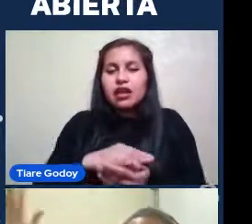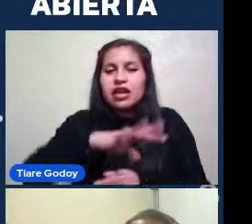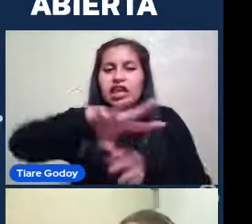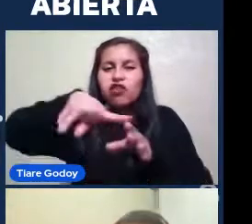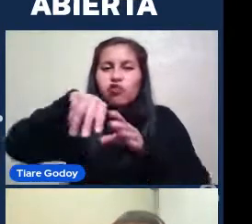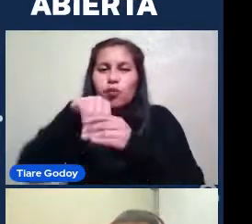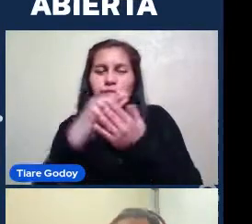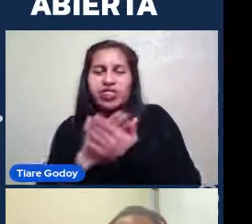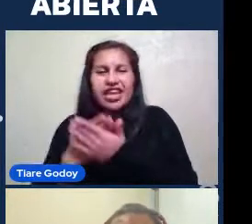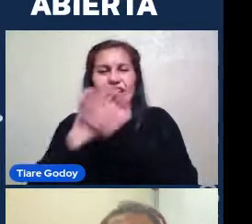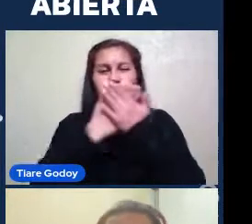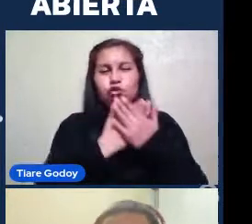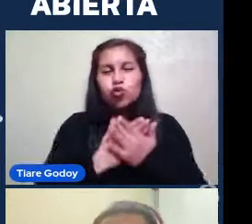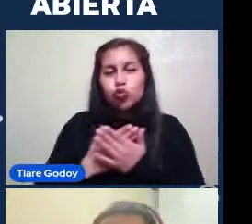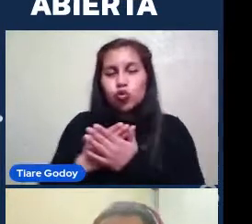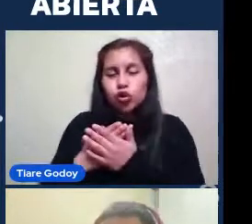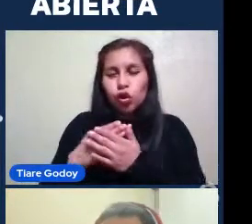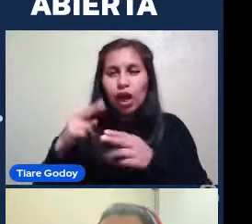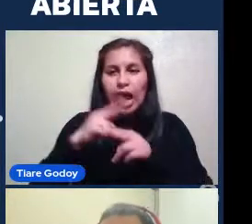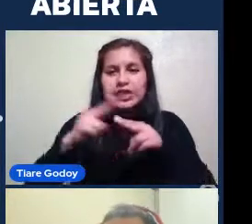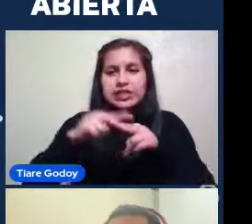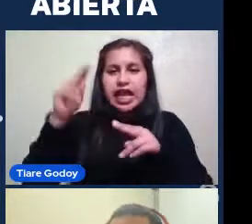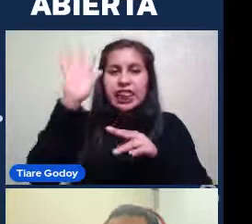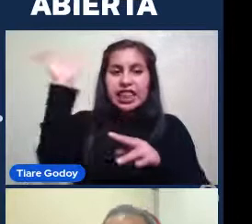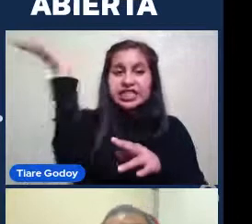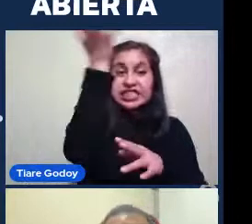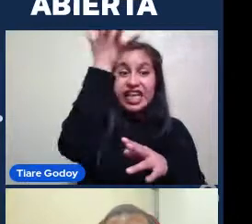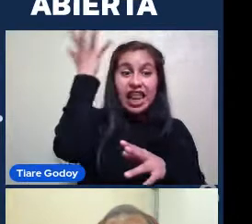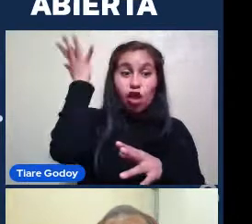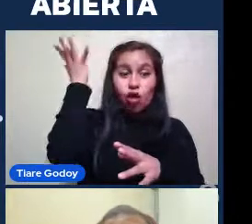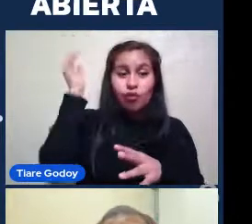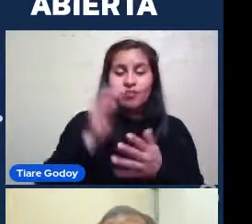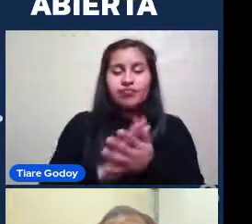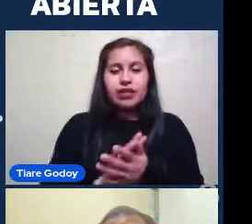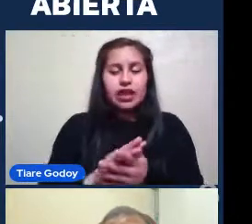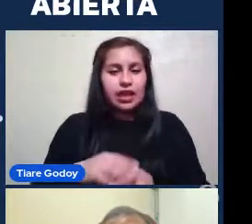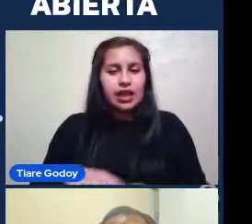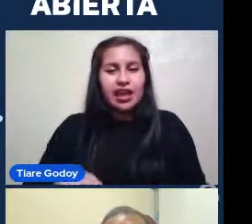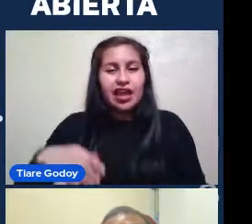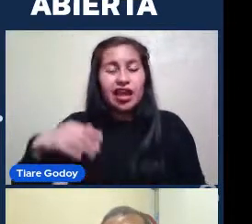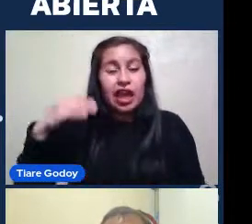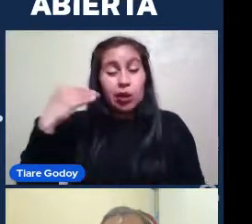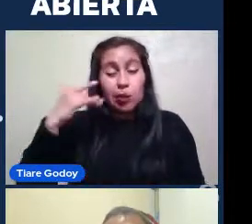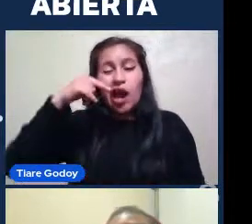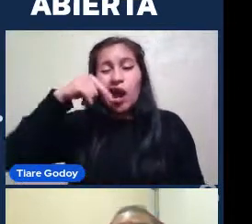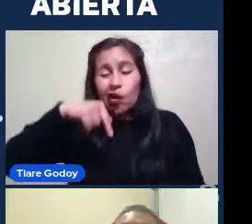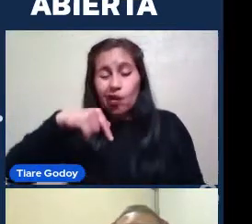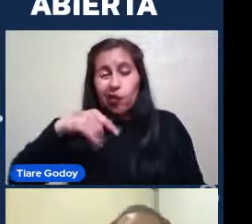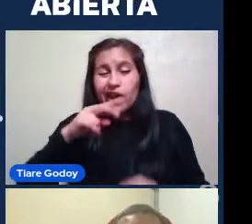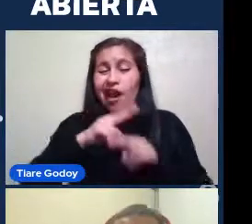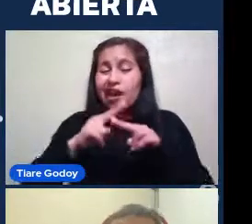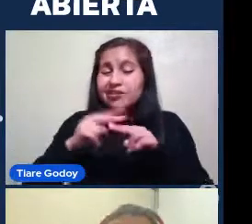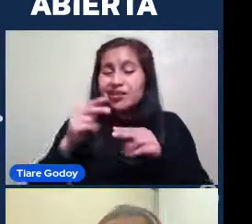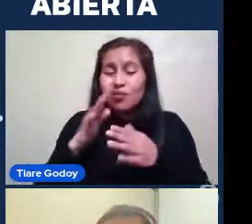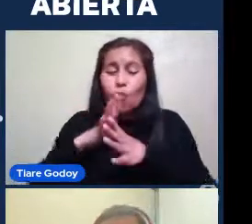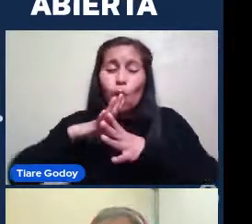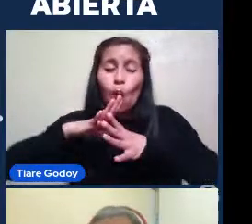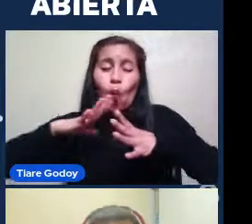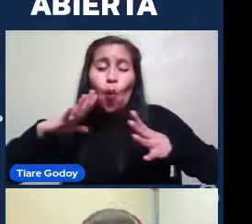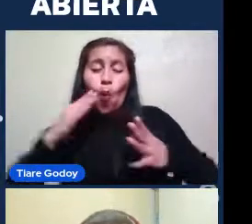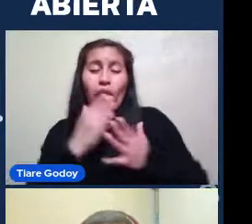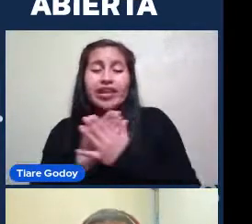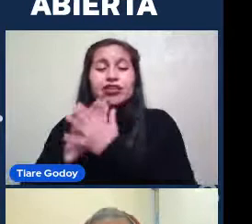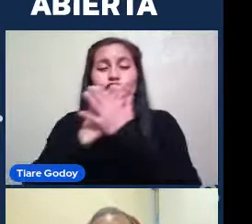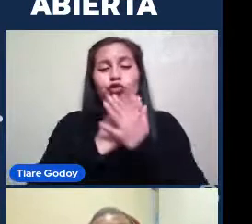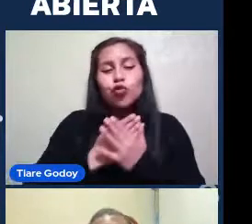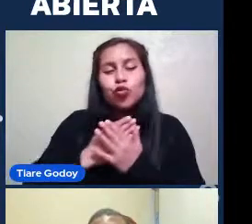hizo A gran escala En el cielo Está muy de moda Actualmente Hacer estudios A gran escala Porque nos permiten Observar